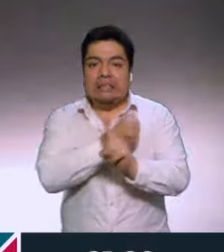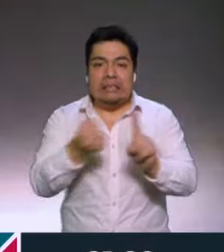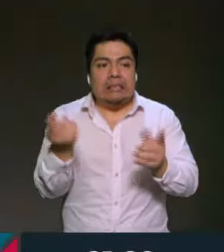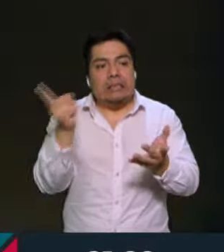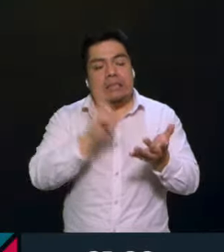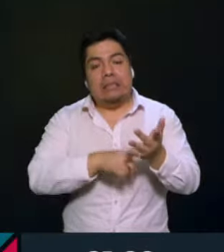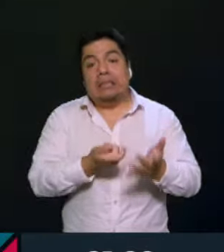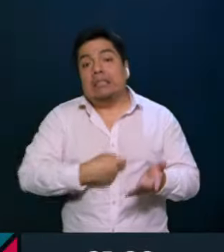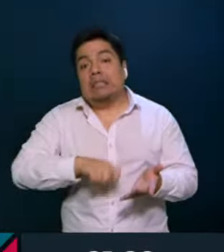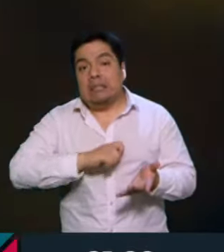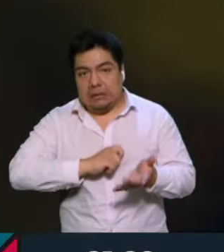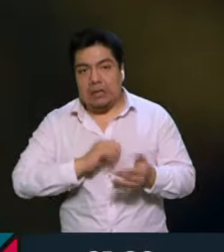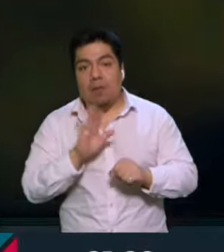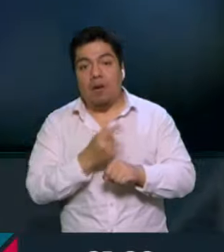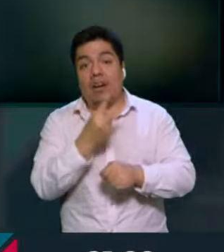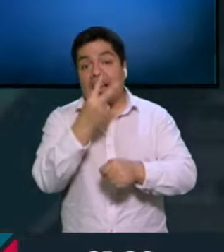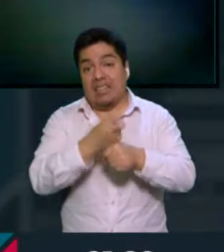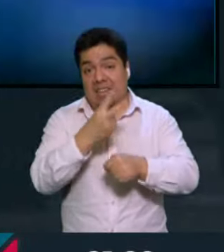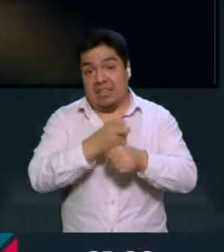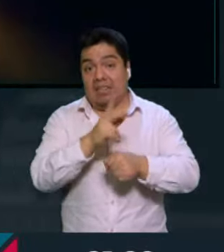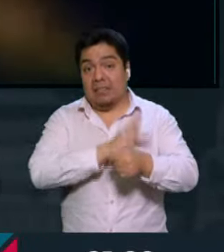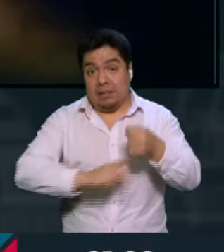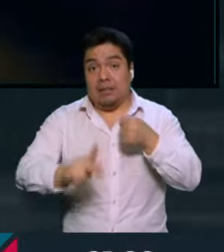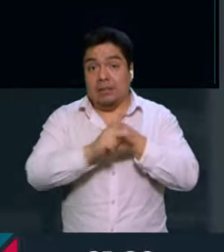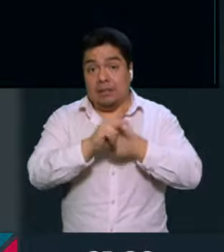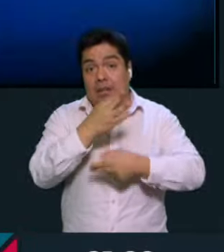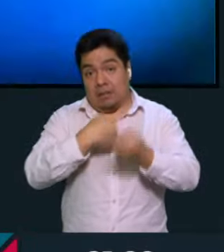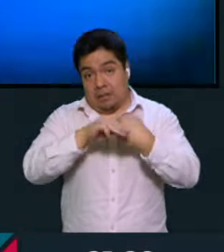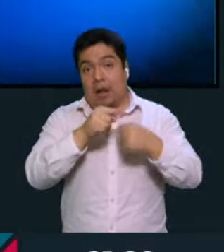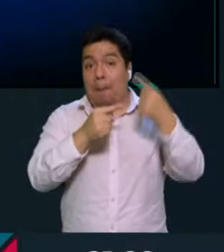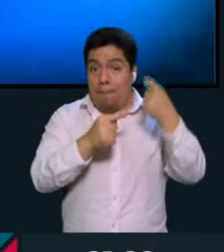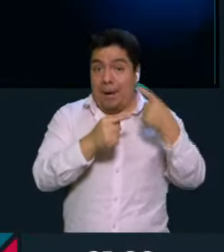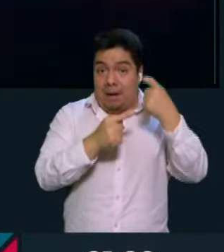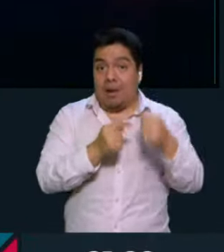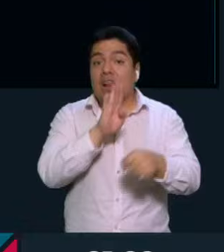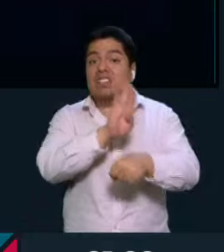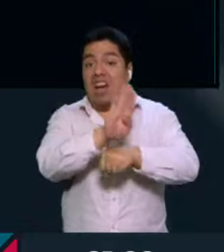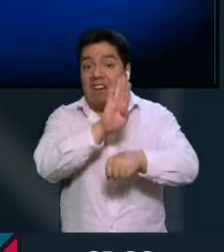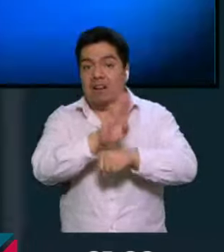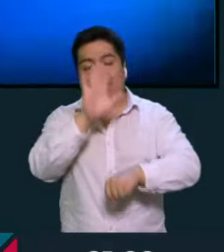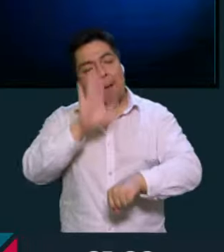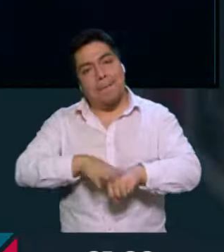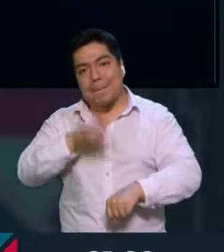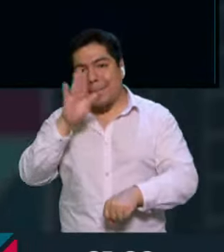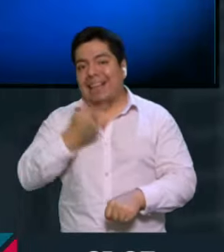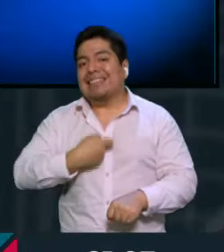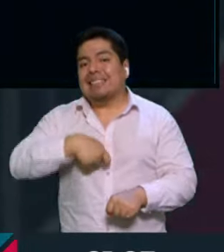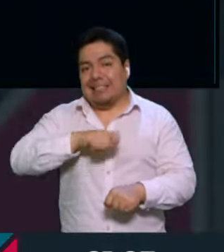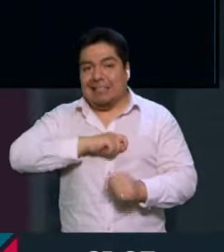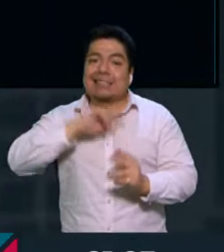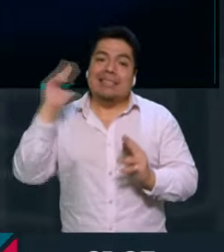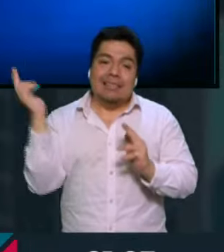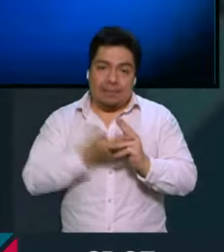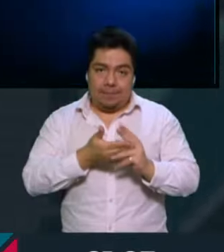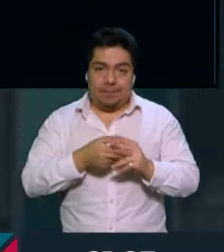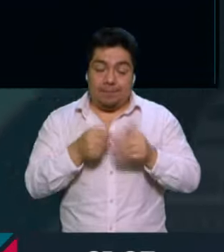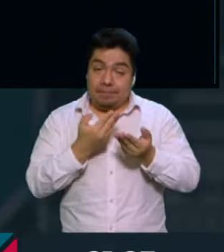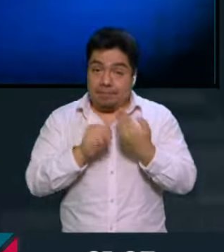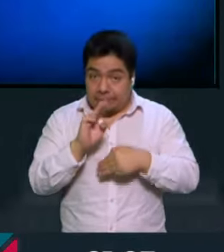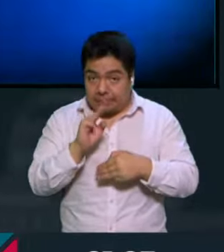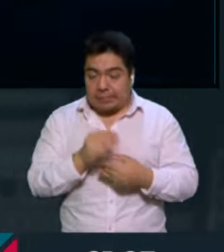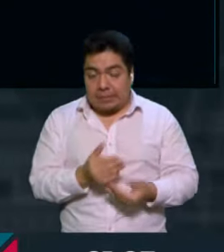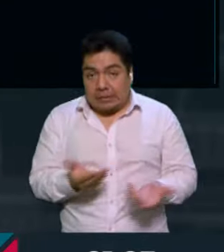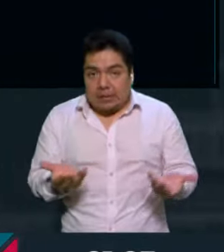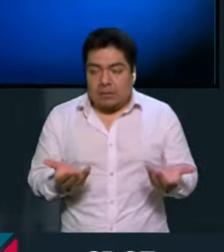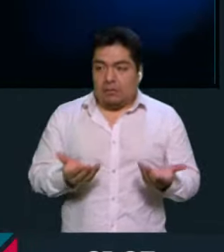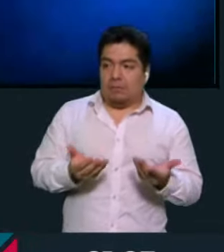transfeminicidio, ya que somos el segundo país después de Brasil, en donde más se asesinan a las personas trans en todo el mundo. Esto